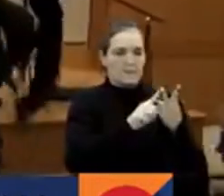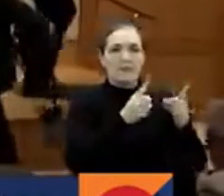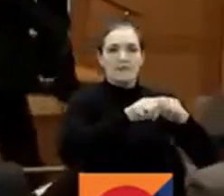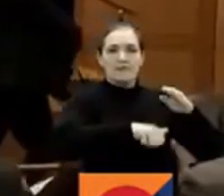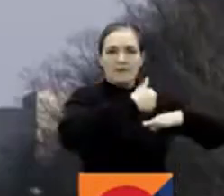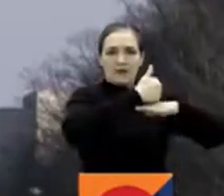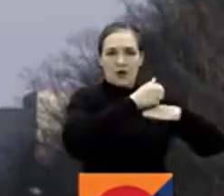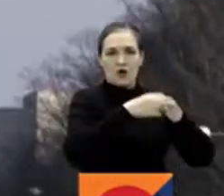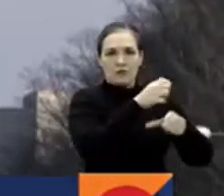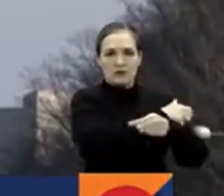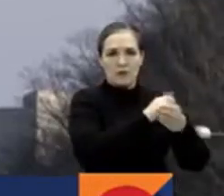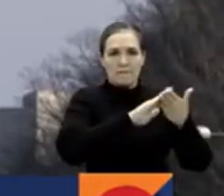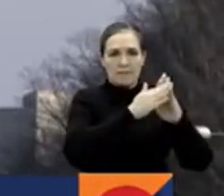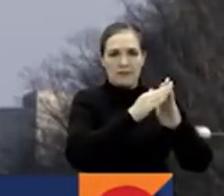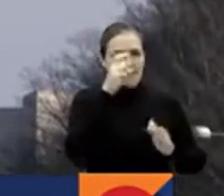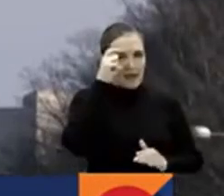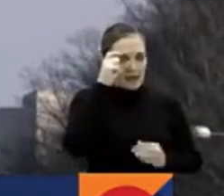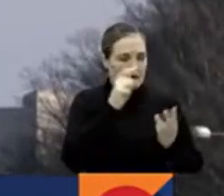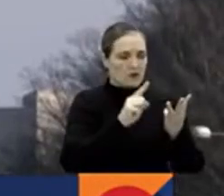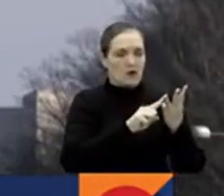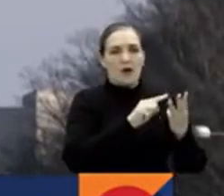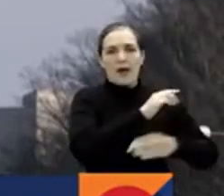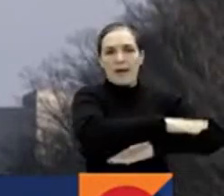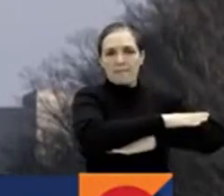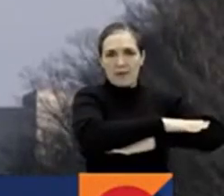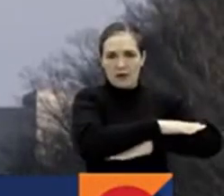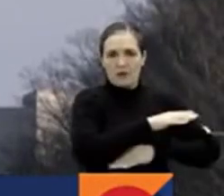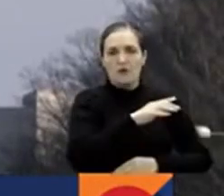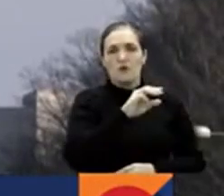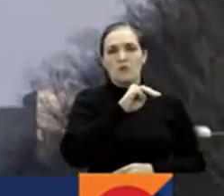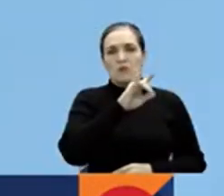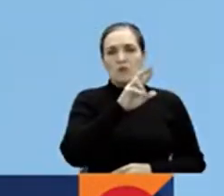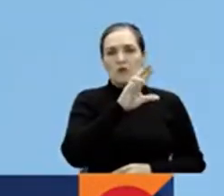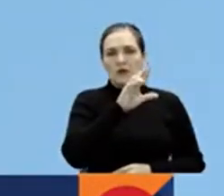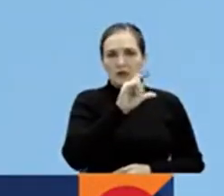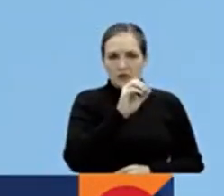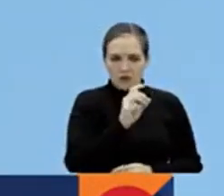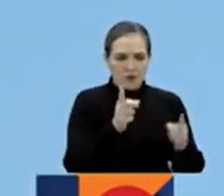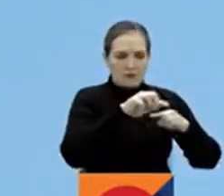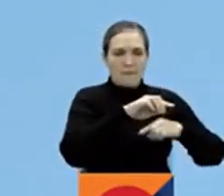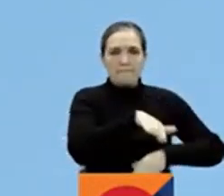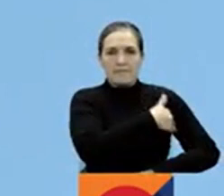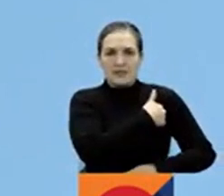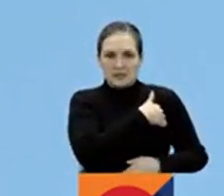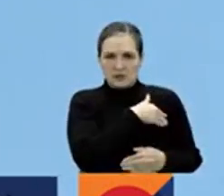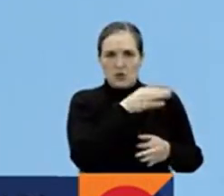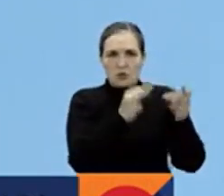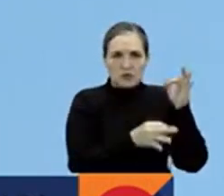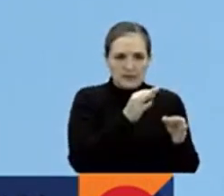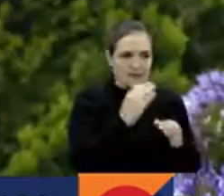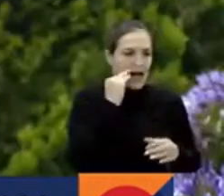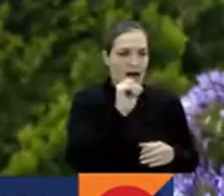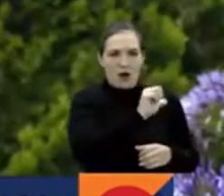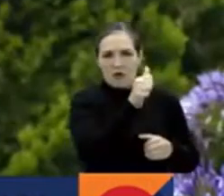paz Danilo Rueda... ...el embajador Luis Gilberto Murillo, la ministra de Educación Aurora Vergara y el ministro de Justicia Néstor Osuna.